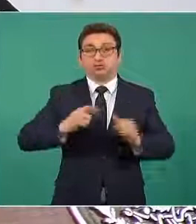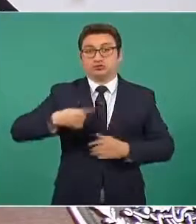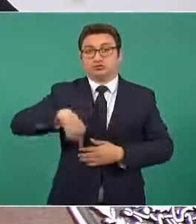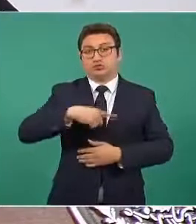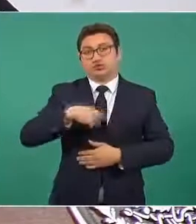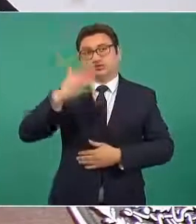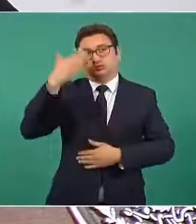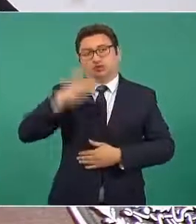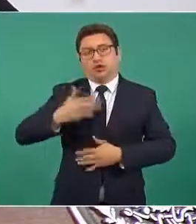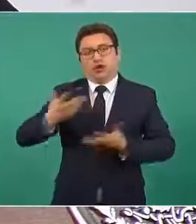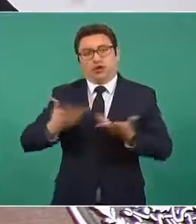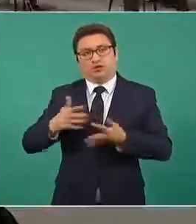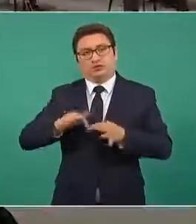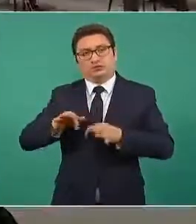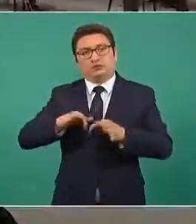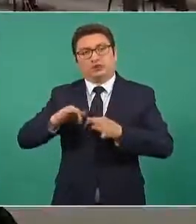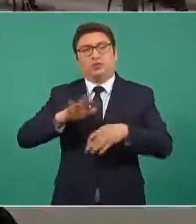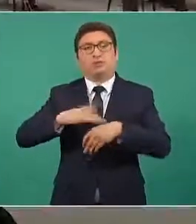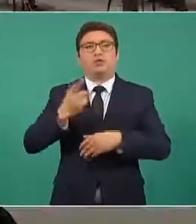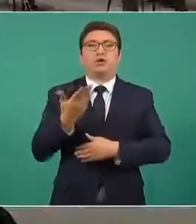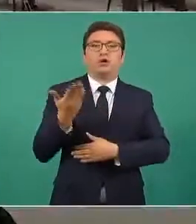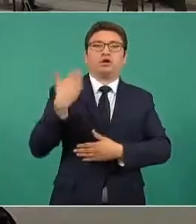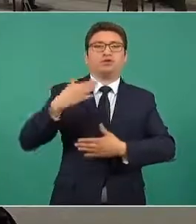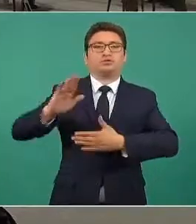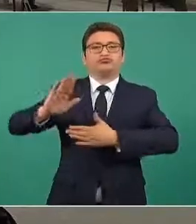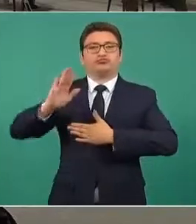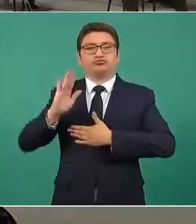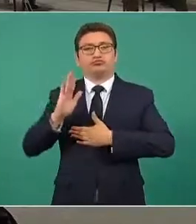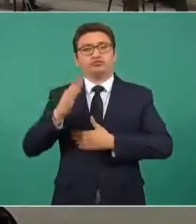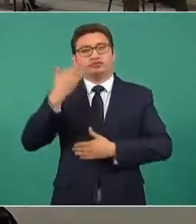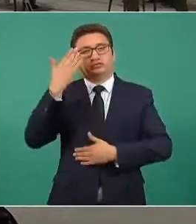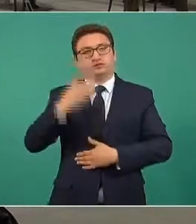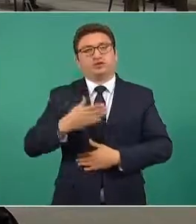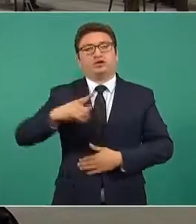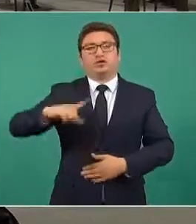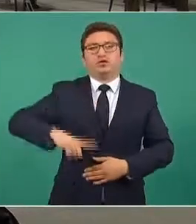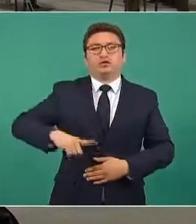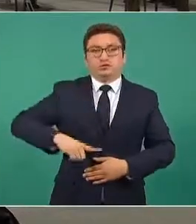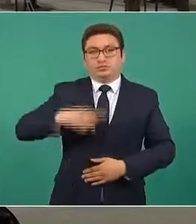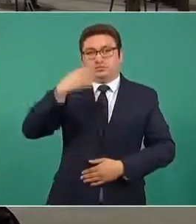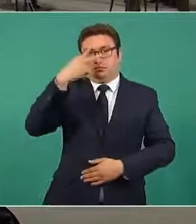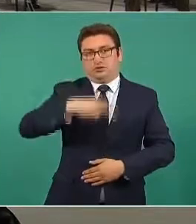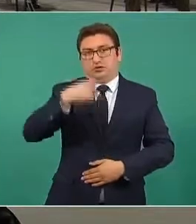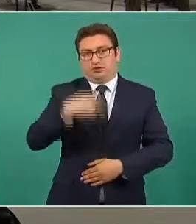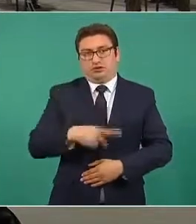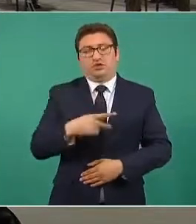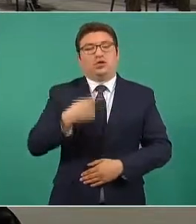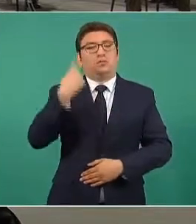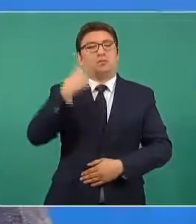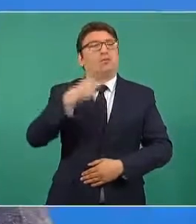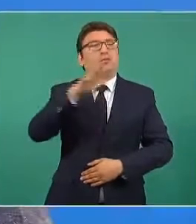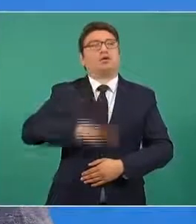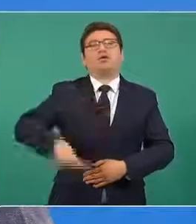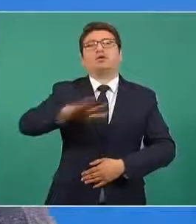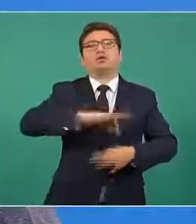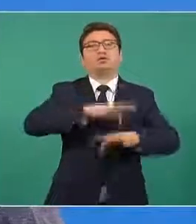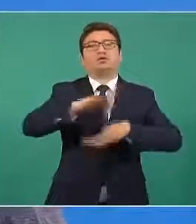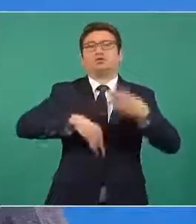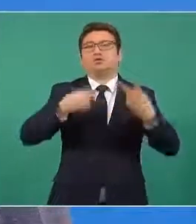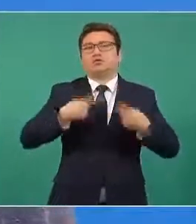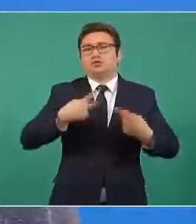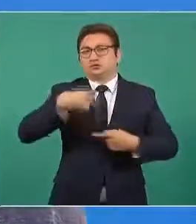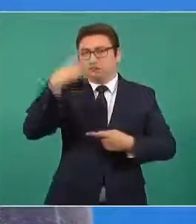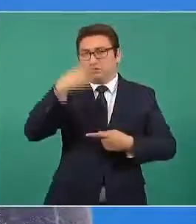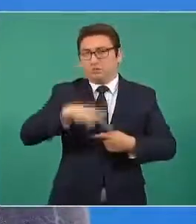compromisos que se hizo por parte del Gobierno de México, ante todos los mexicanos,